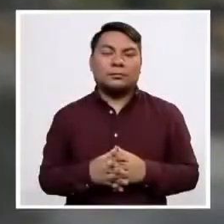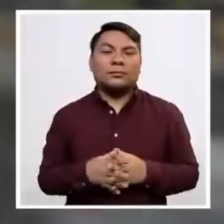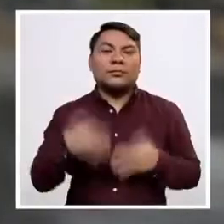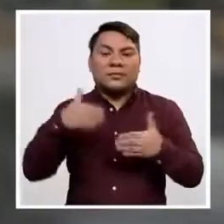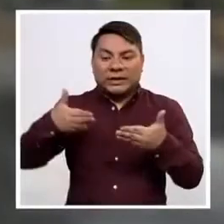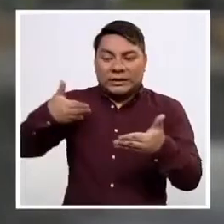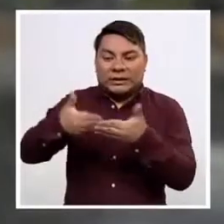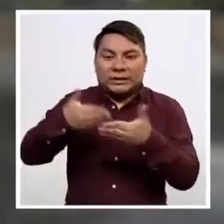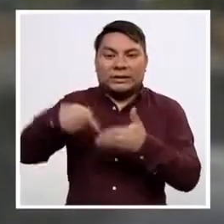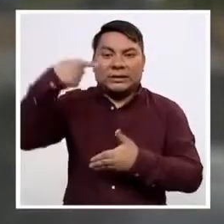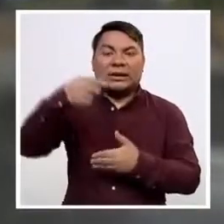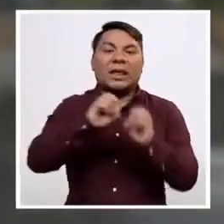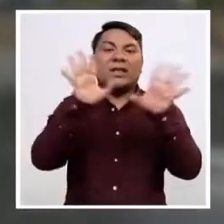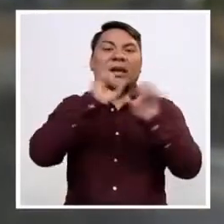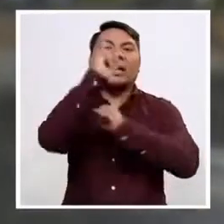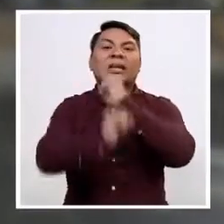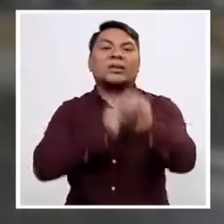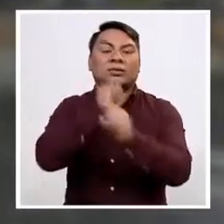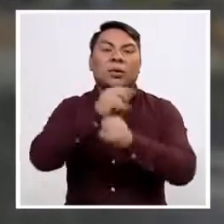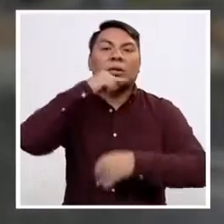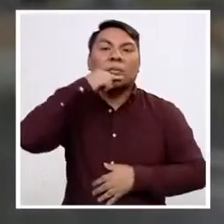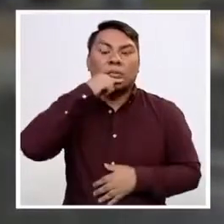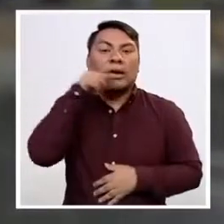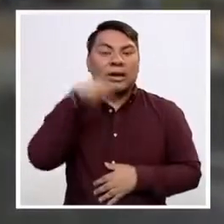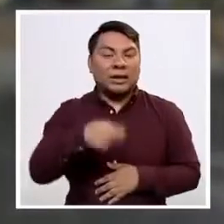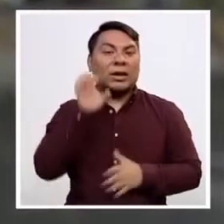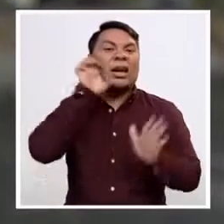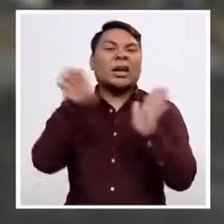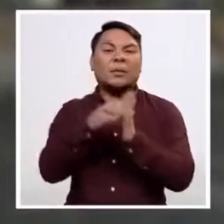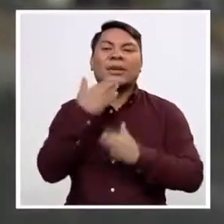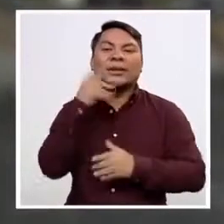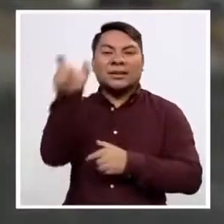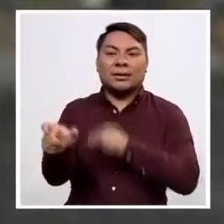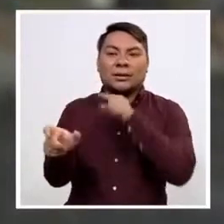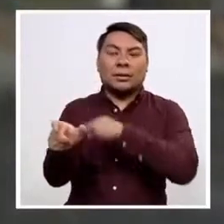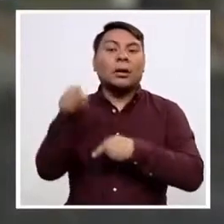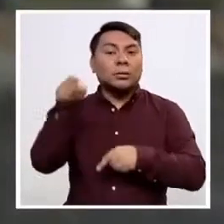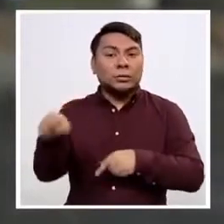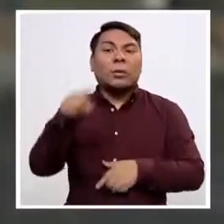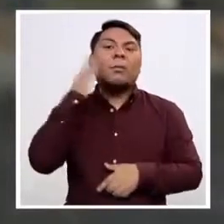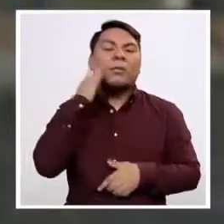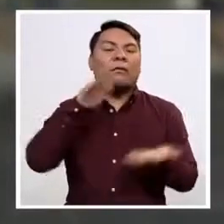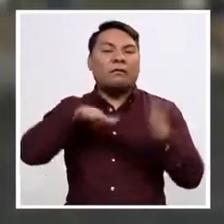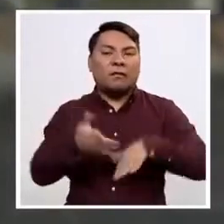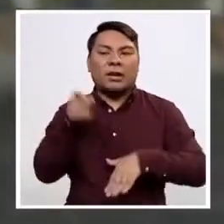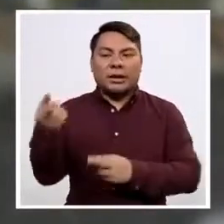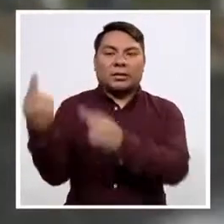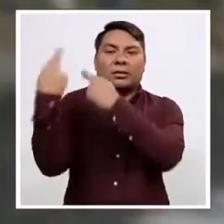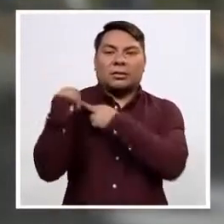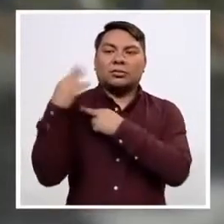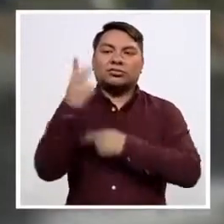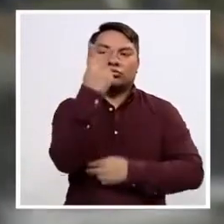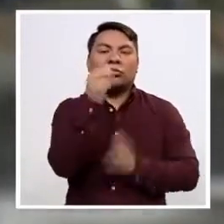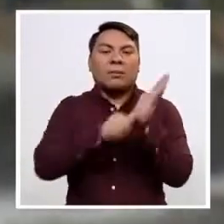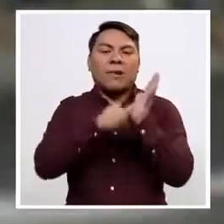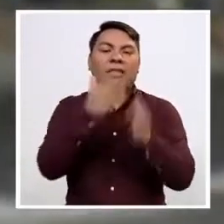Se acerca el Día Internacional de la Mujer y Sonia de la Fuente es un gran ejemplo. Falleció su mamá y ella se hizo cargo de dos de